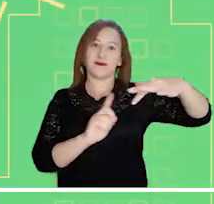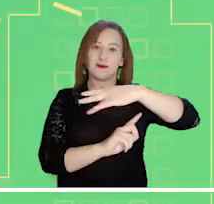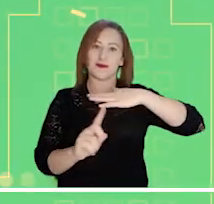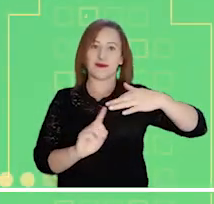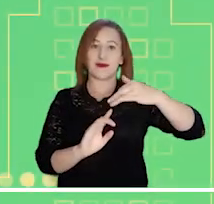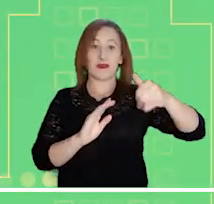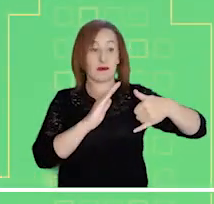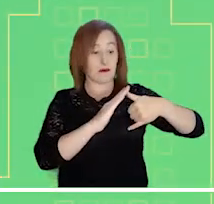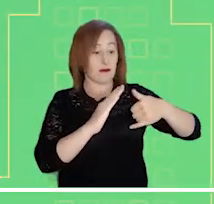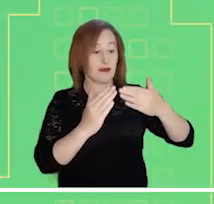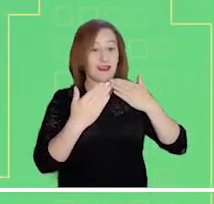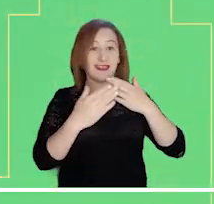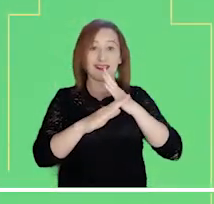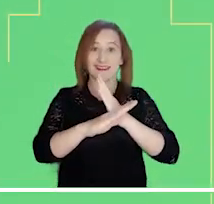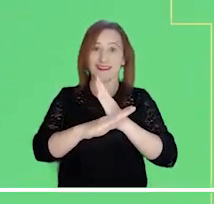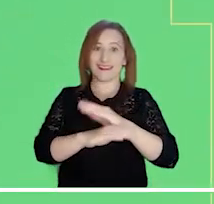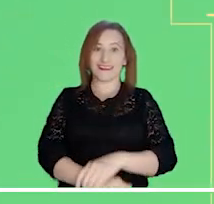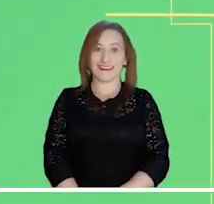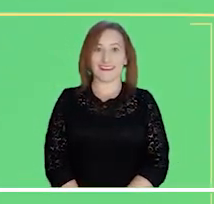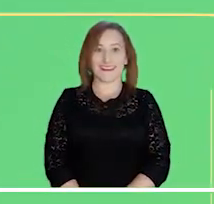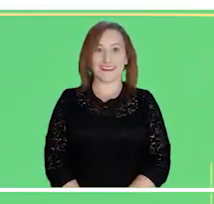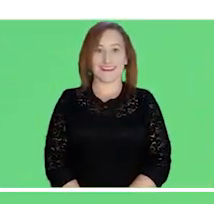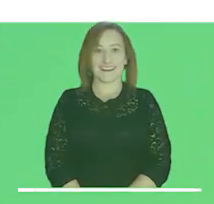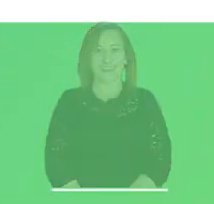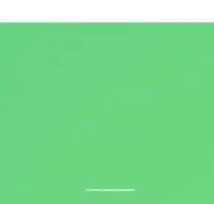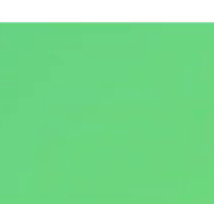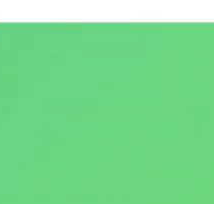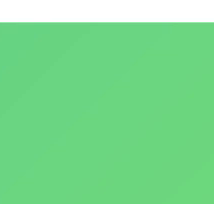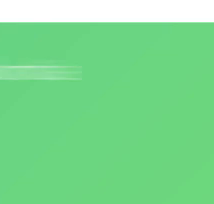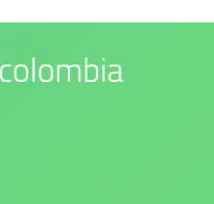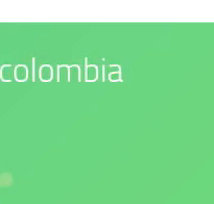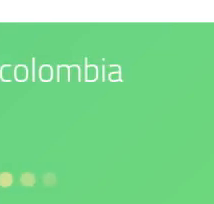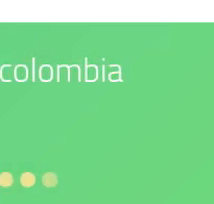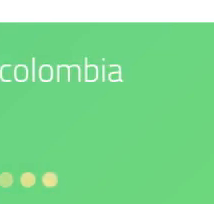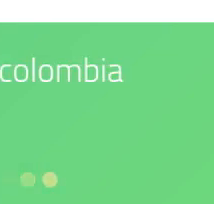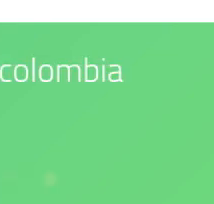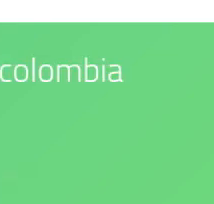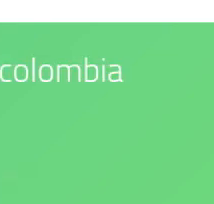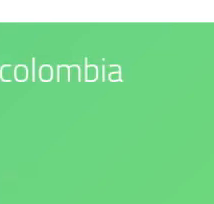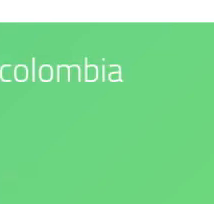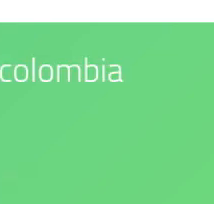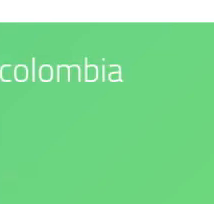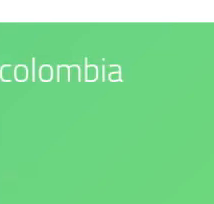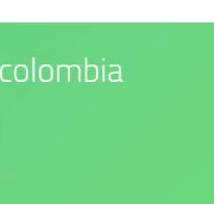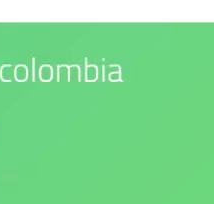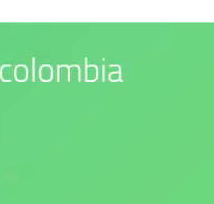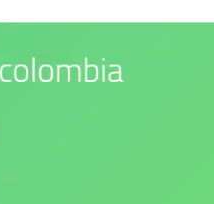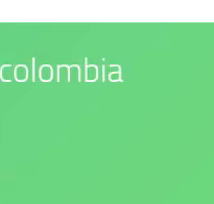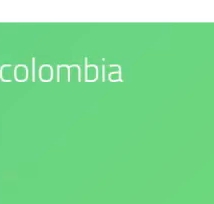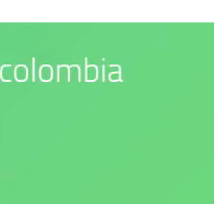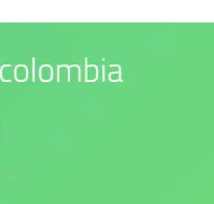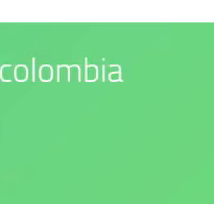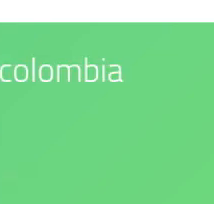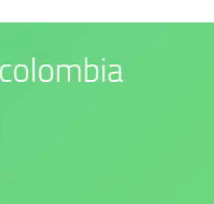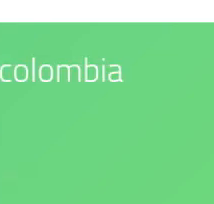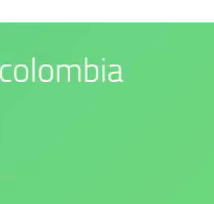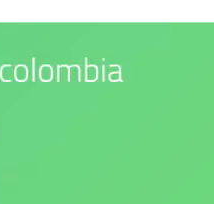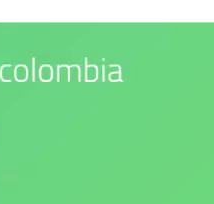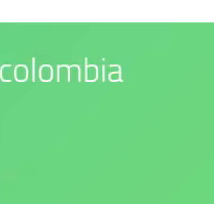en nuestras redes sociales. Nuestro compromiso es con el medio ambiente. IDEAM es confianza y prevención.